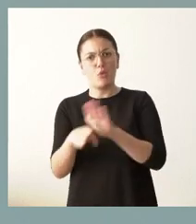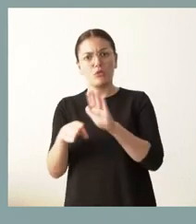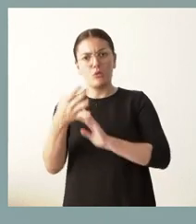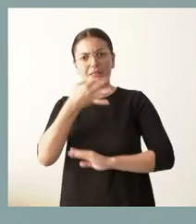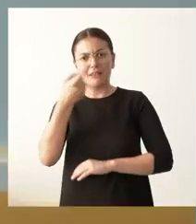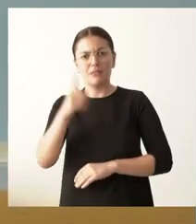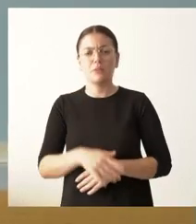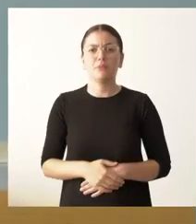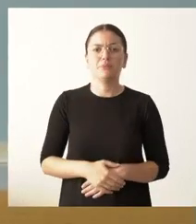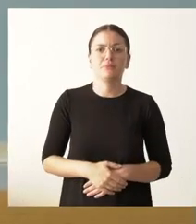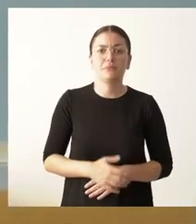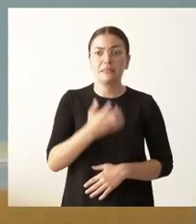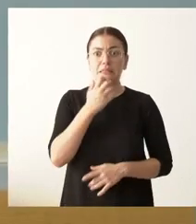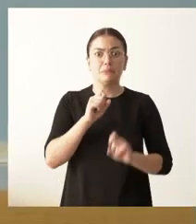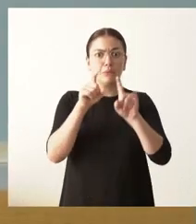Gracias,